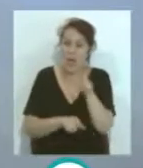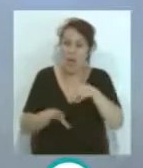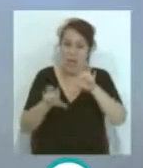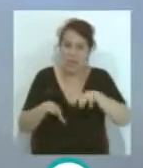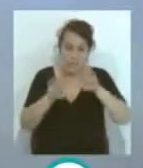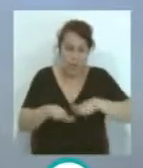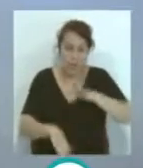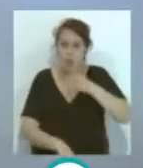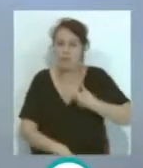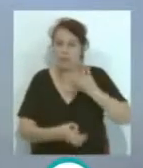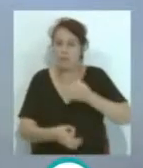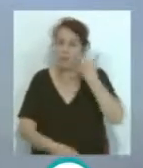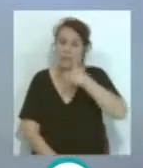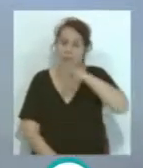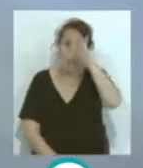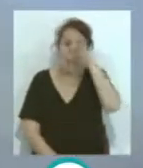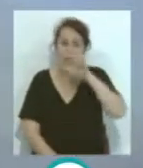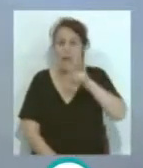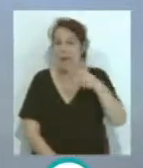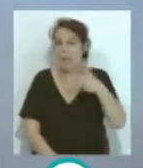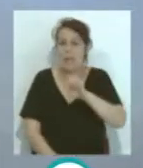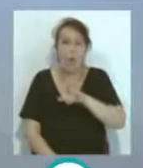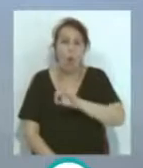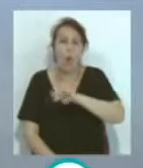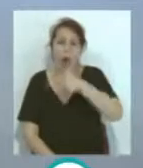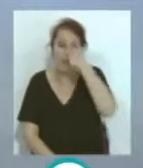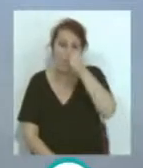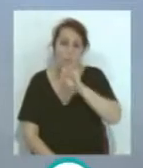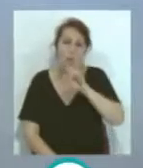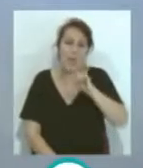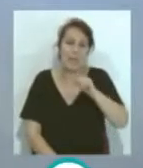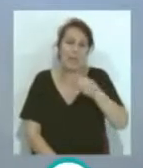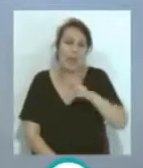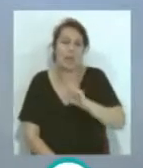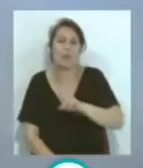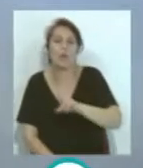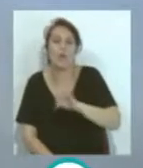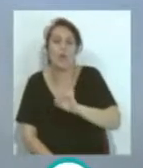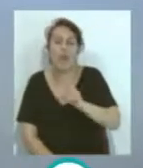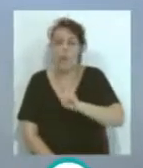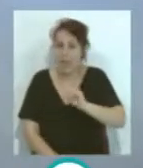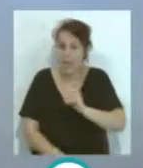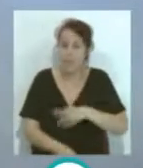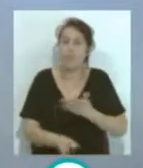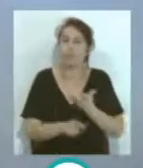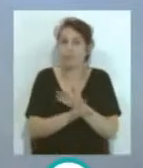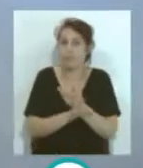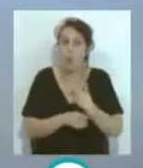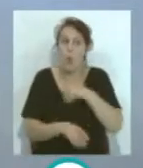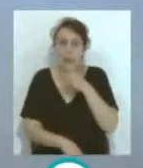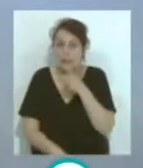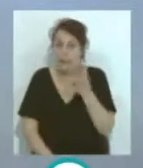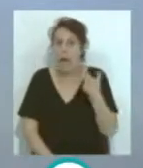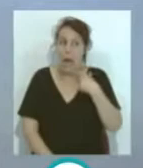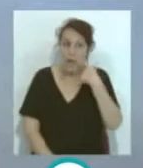tenemos un fin de semana... ...donde si juega el Elche, juega el A-B... ...juega el Eibar, juega el Valladolid... ...juega el Huesca... ...a ver qué es